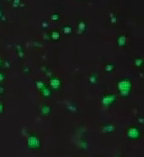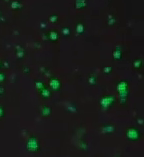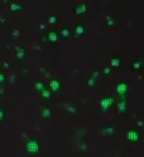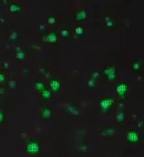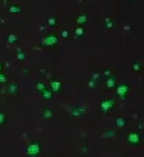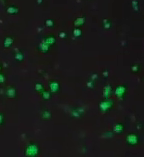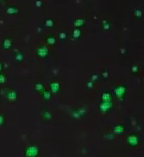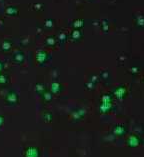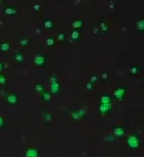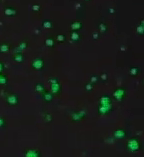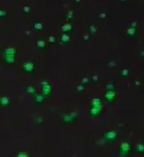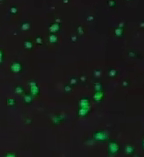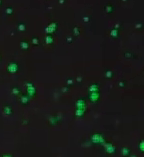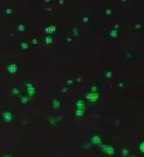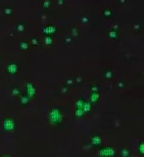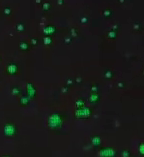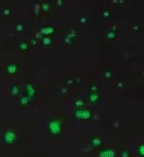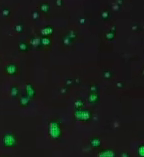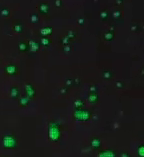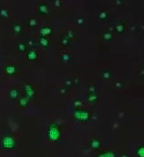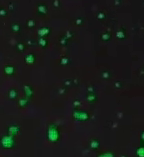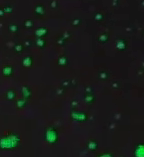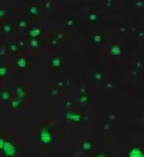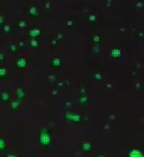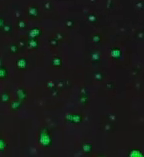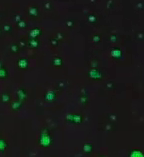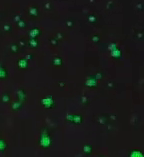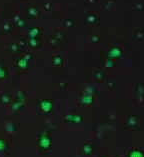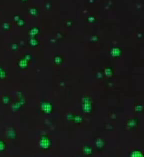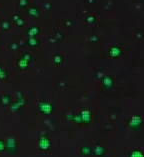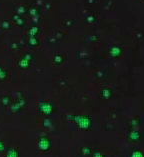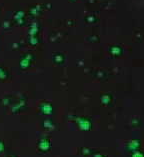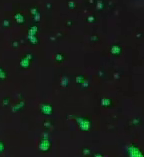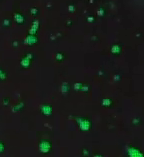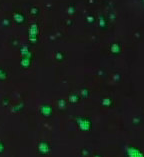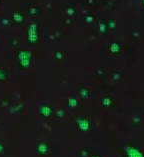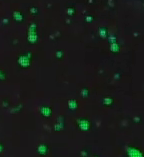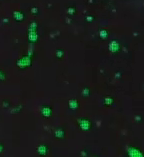que comenzaron en el año pasado y continúan hasta el día de hoy.